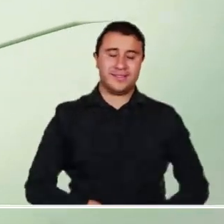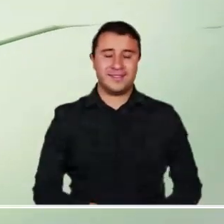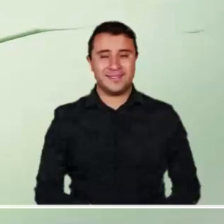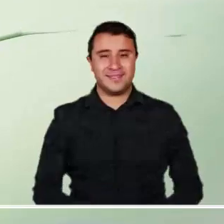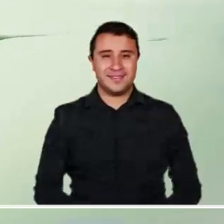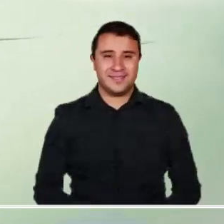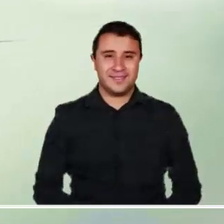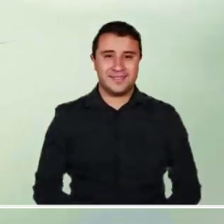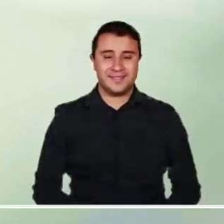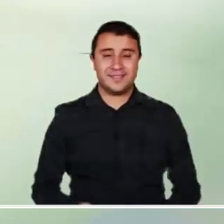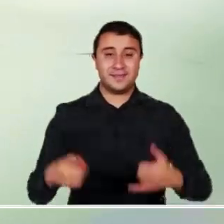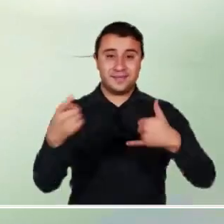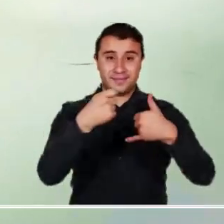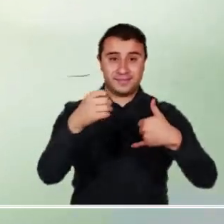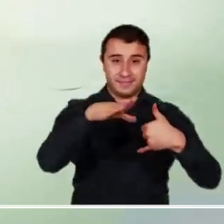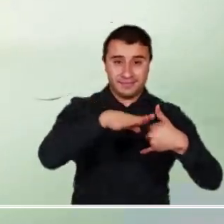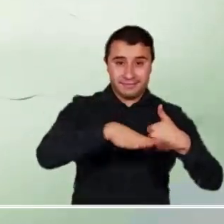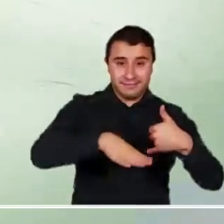como el oriente de Antioquia.